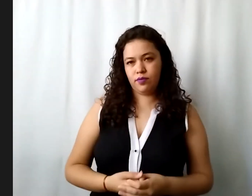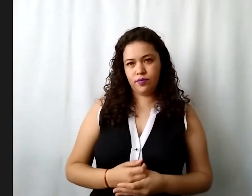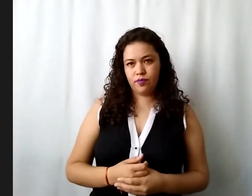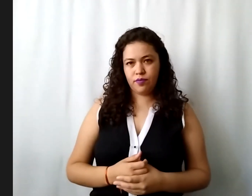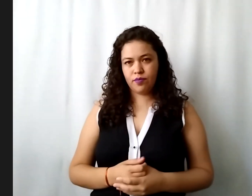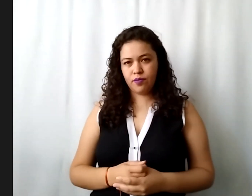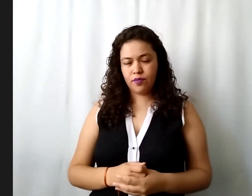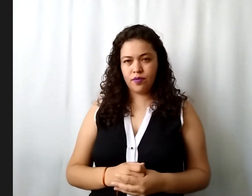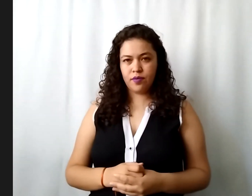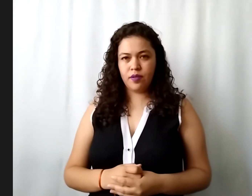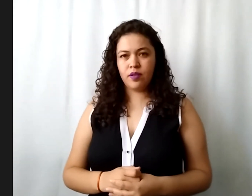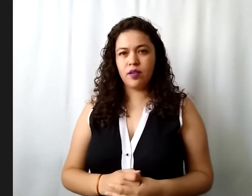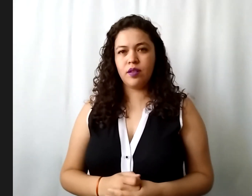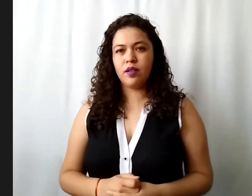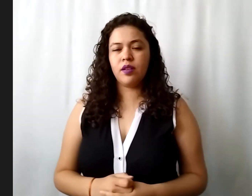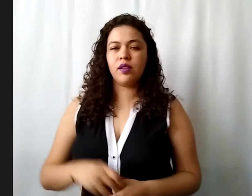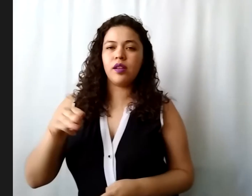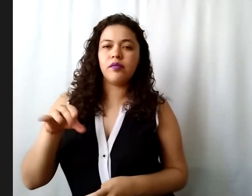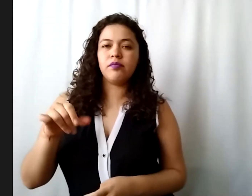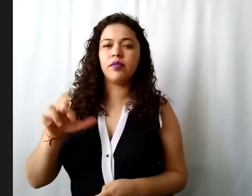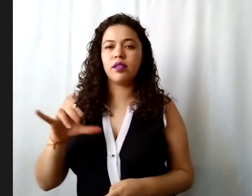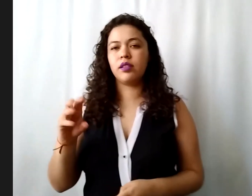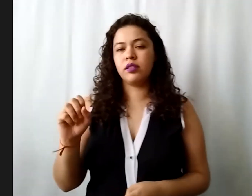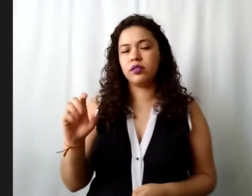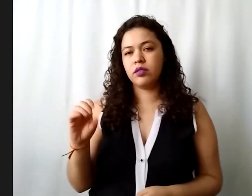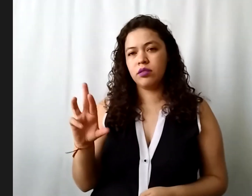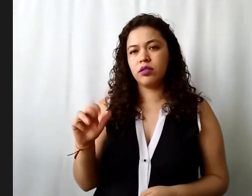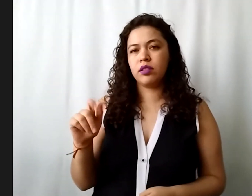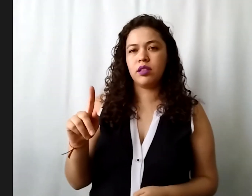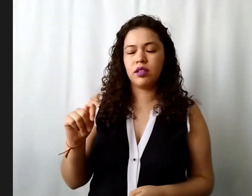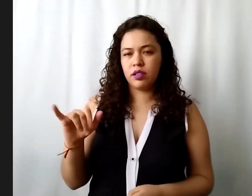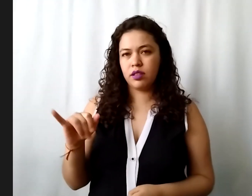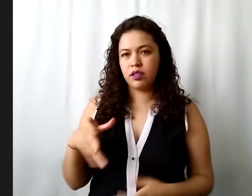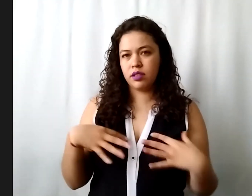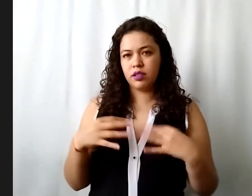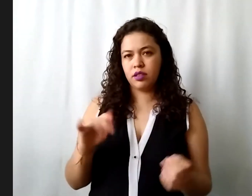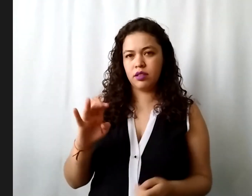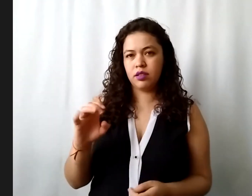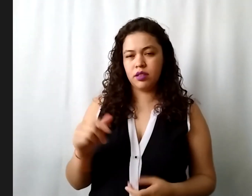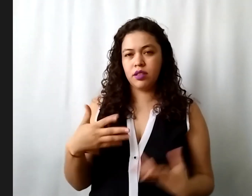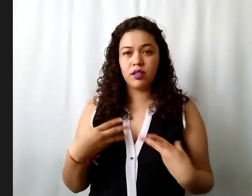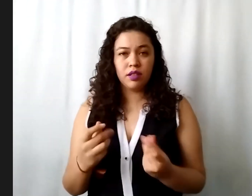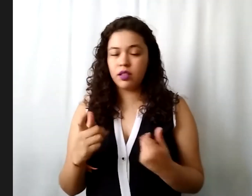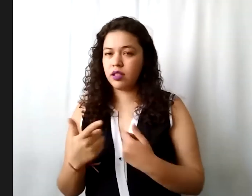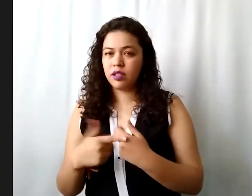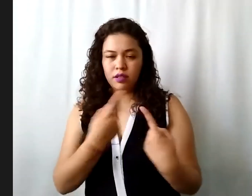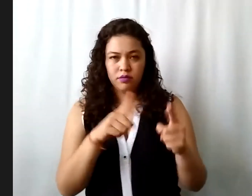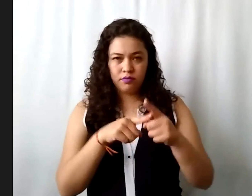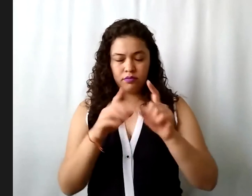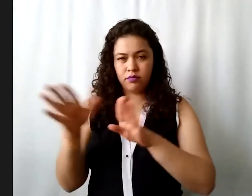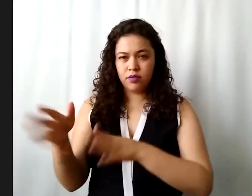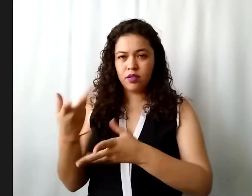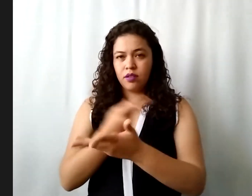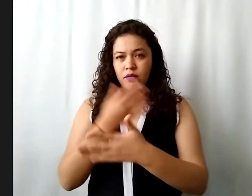bien de Marisol Ortiz de Fundación Becar si un gasto fue indispensable para diferentes tipos de donativos o proyectos